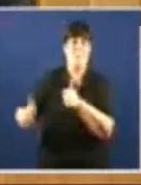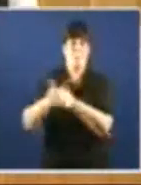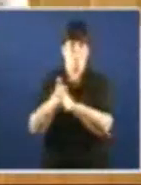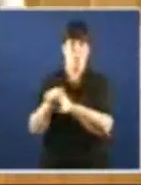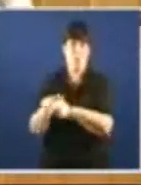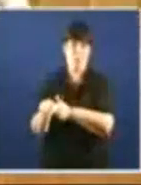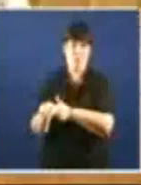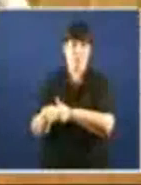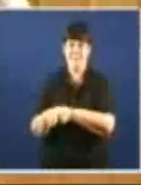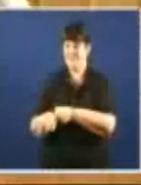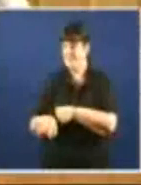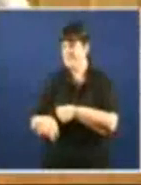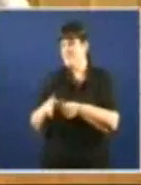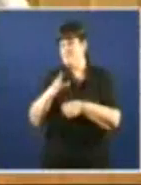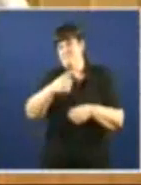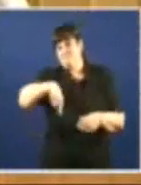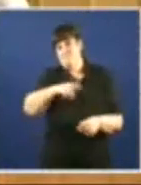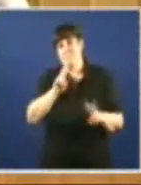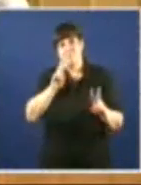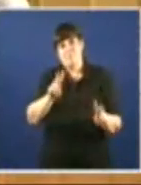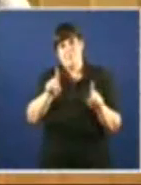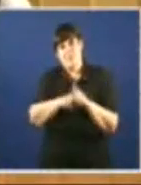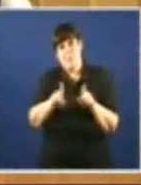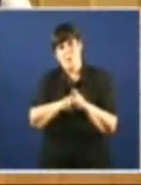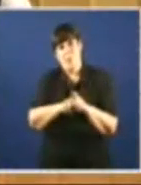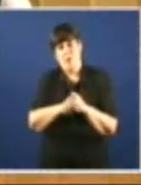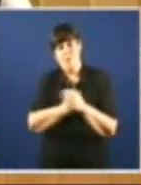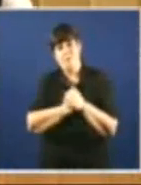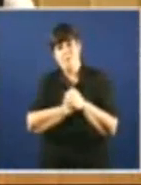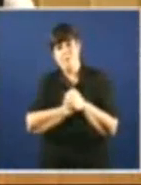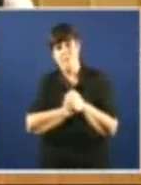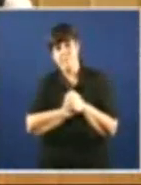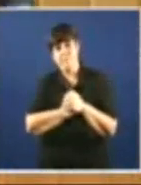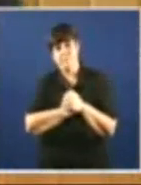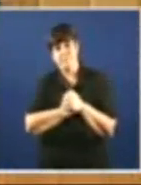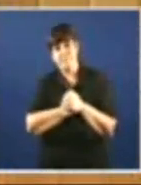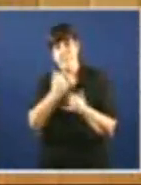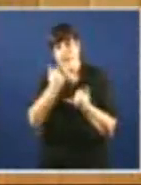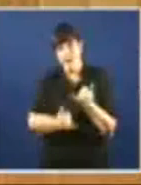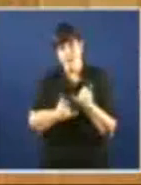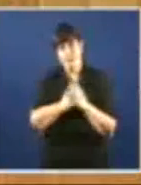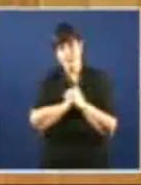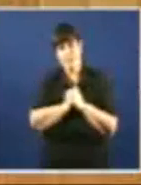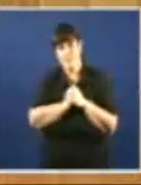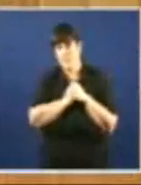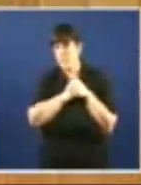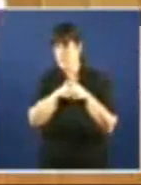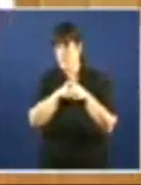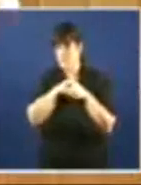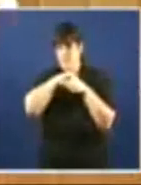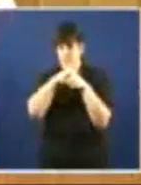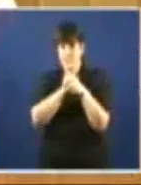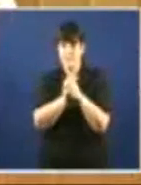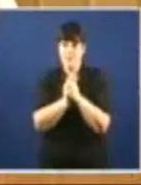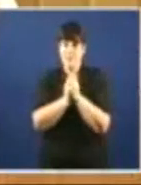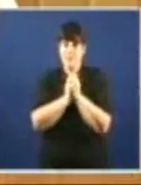Intelectual e político Que rebasa en moito A aplicación irreflexiva Automática De recetas chatarras Enviadas polos poderes corporativos